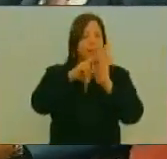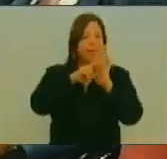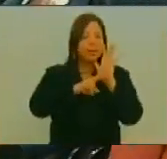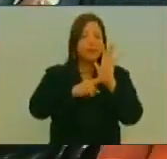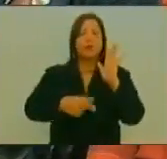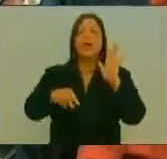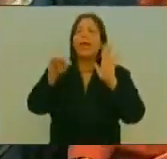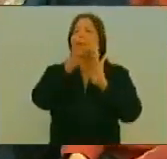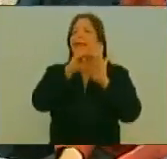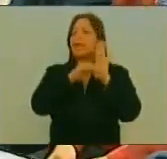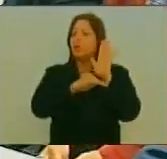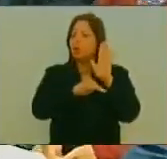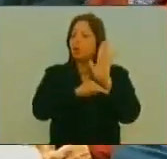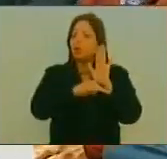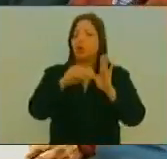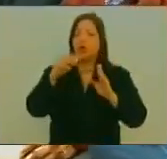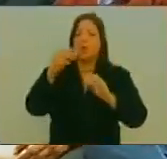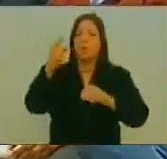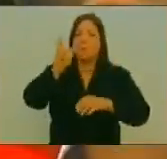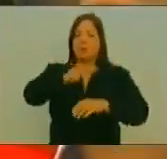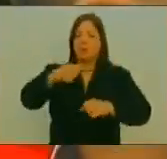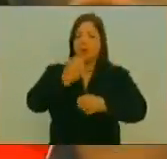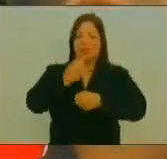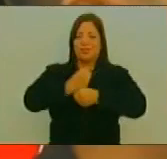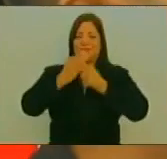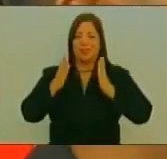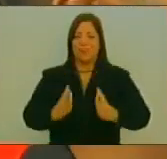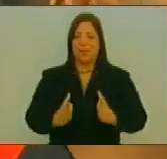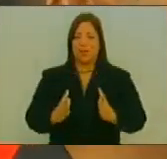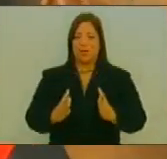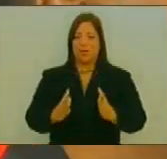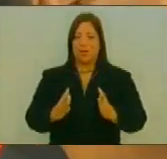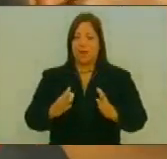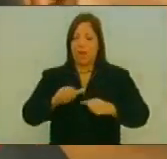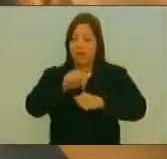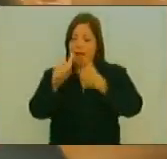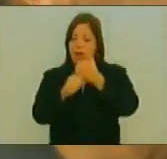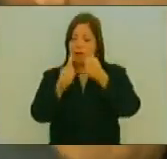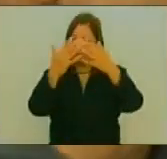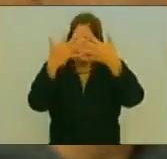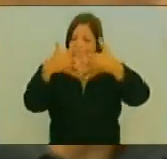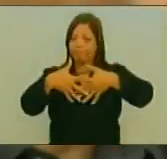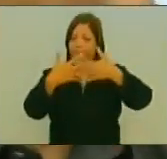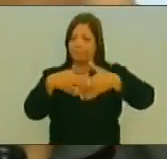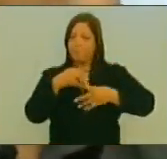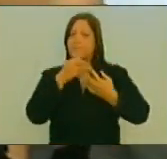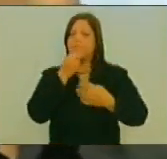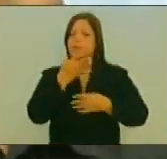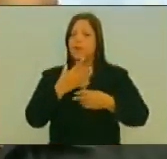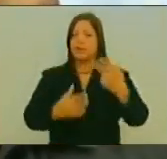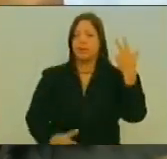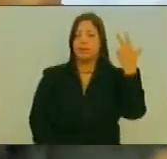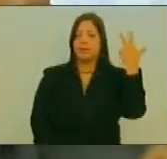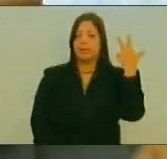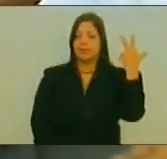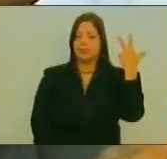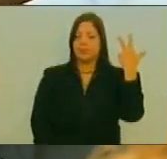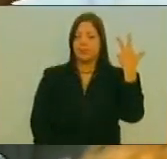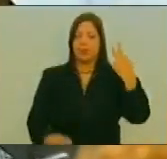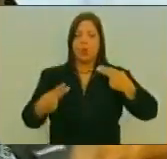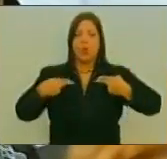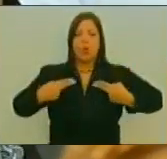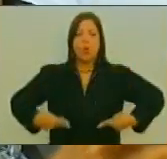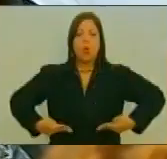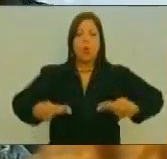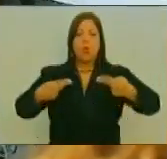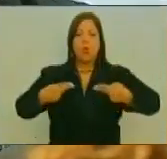Estatutos de personal Del Ministerio Público A los fines de su adecuación Tercero Humanización